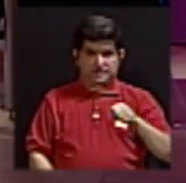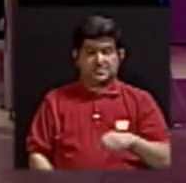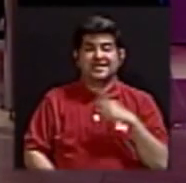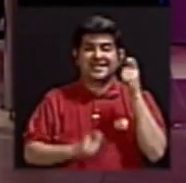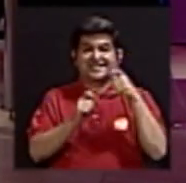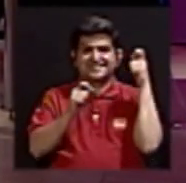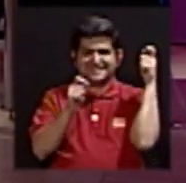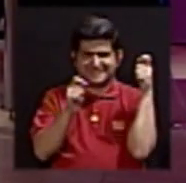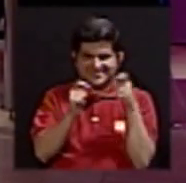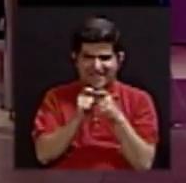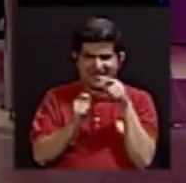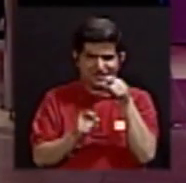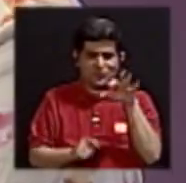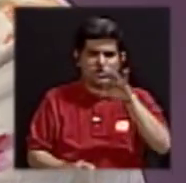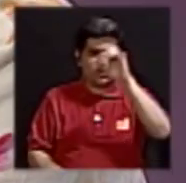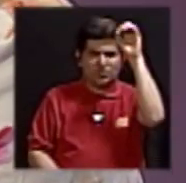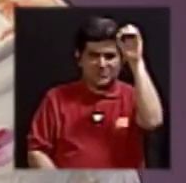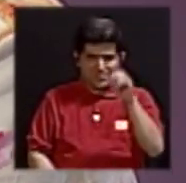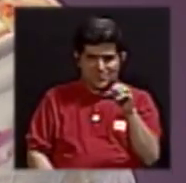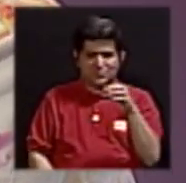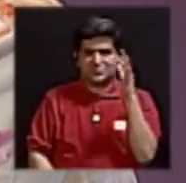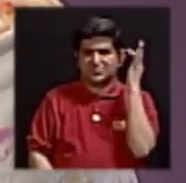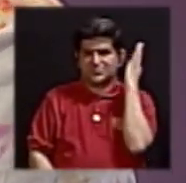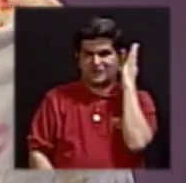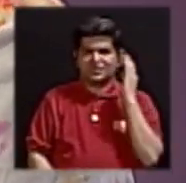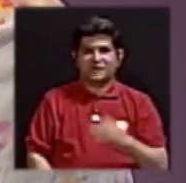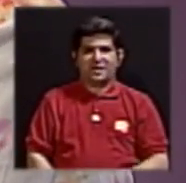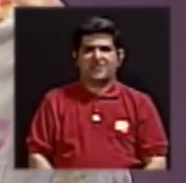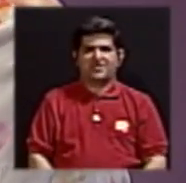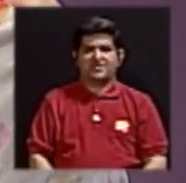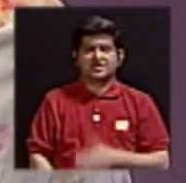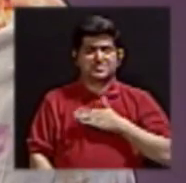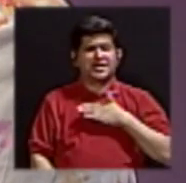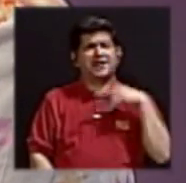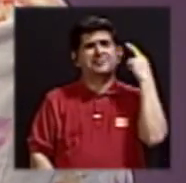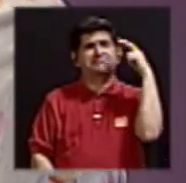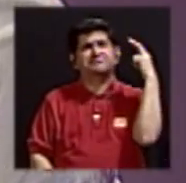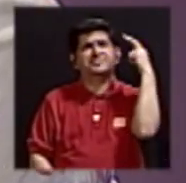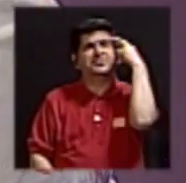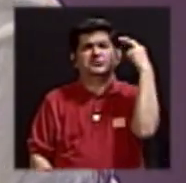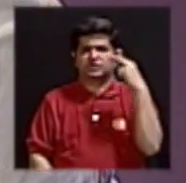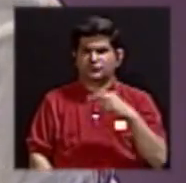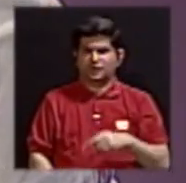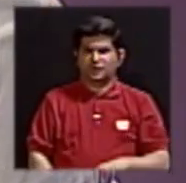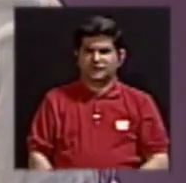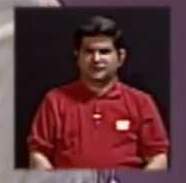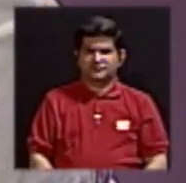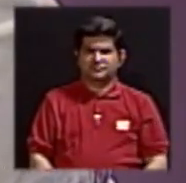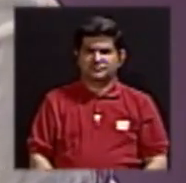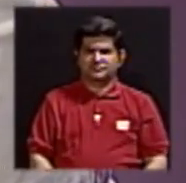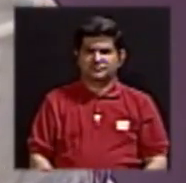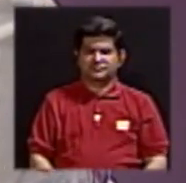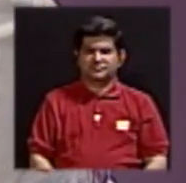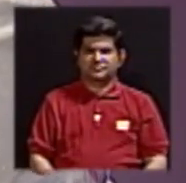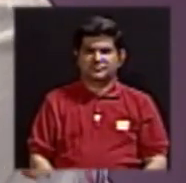precisamente ese 90% de mujeres que me ha motivado a